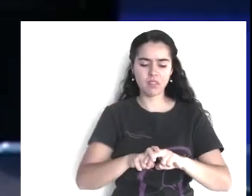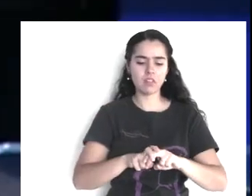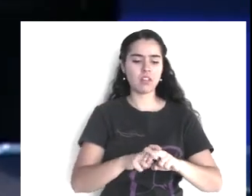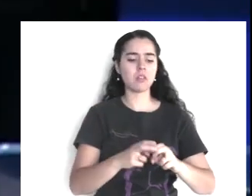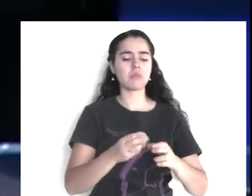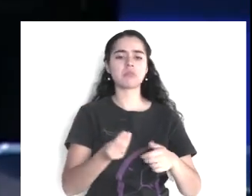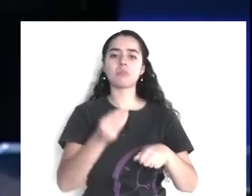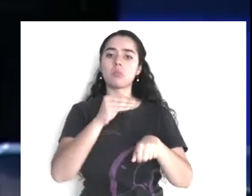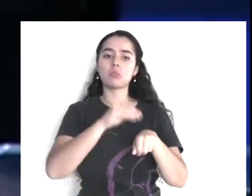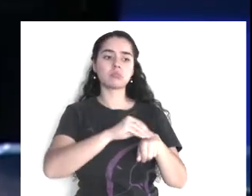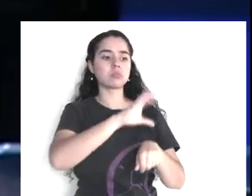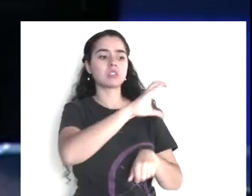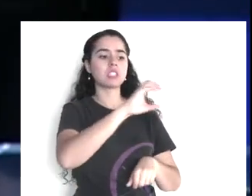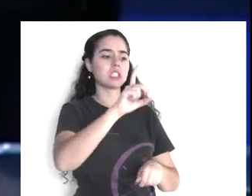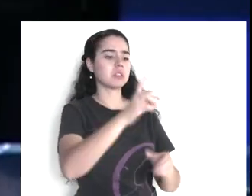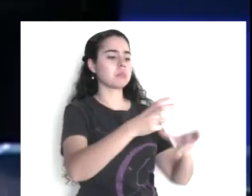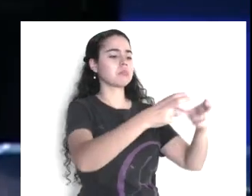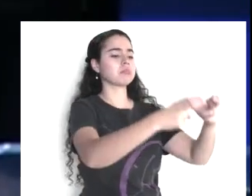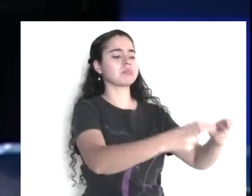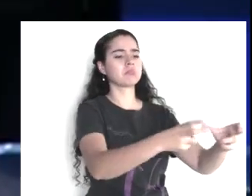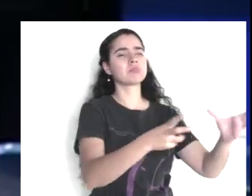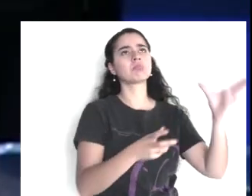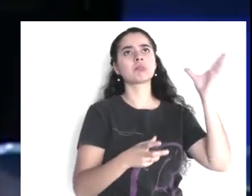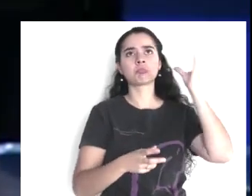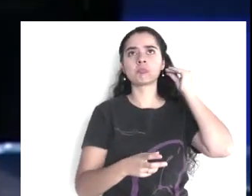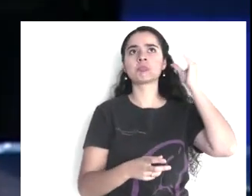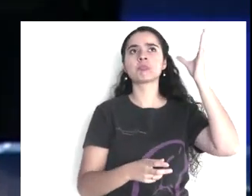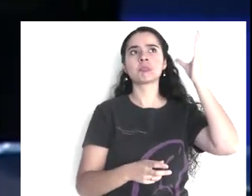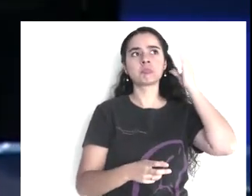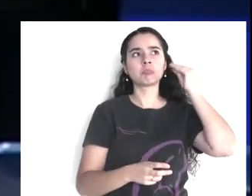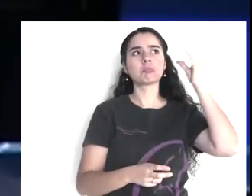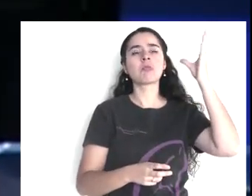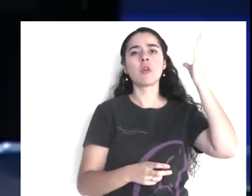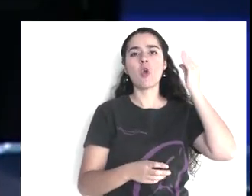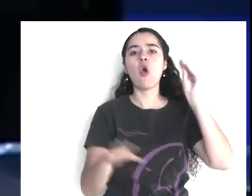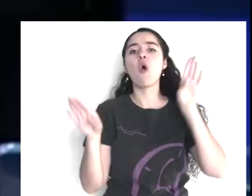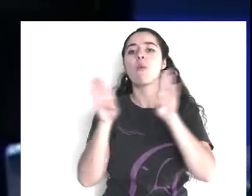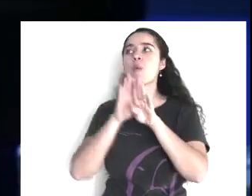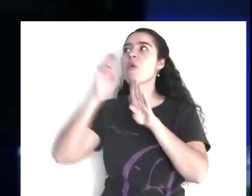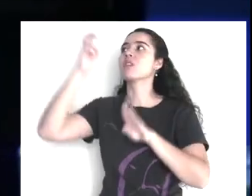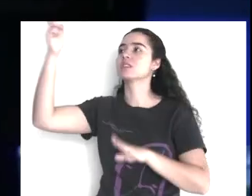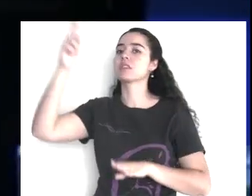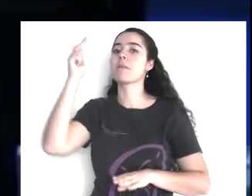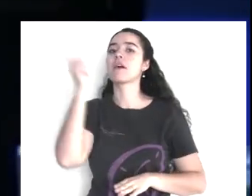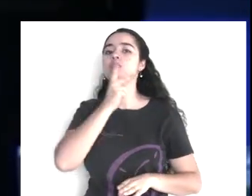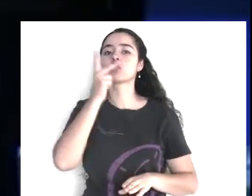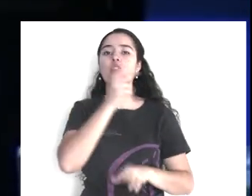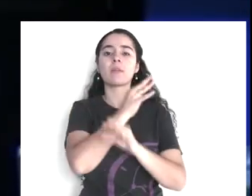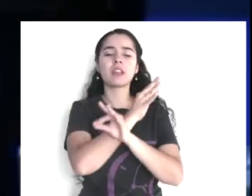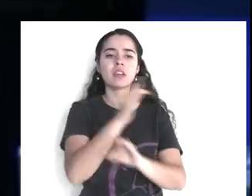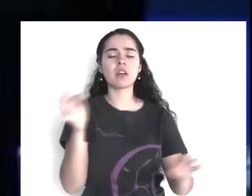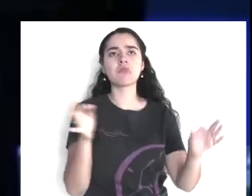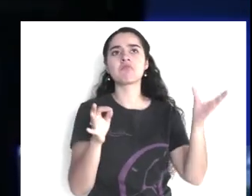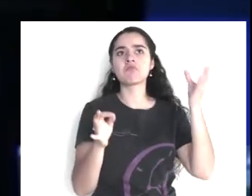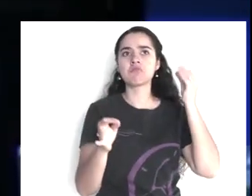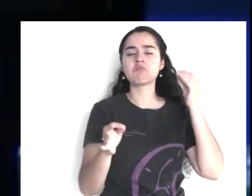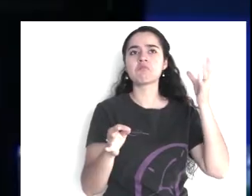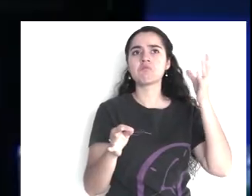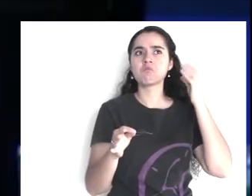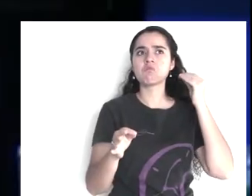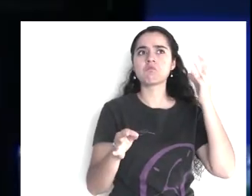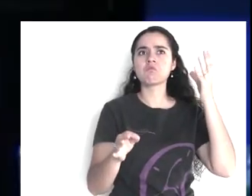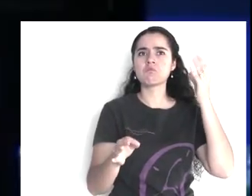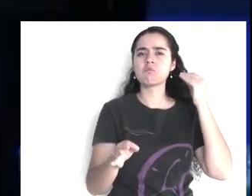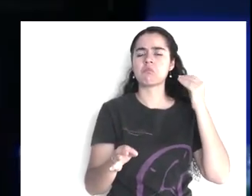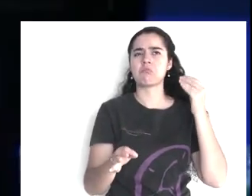el tiempo, le di click, y salió la predicación de ese pastor, y empecé a escucharla, y luego, yo